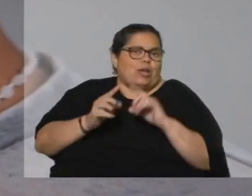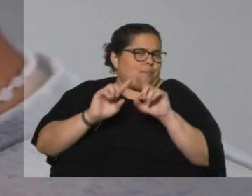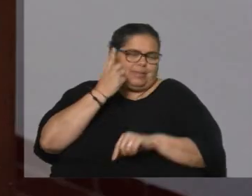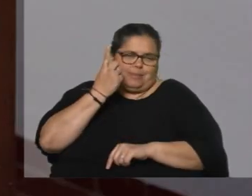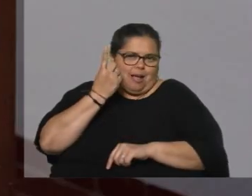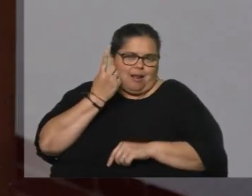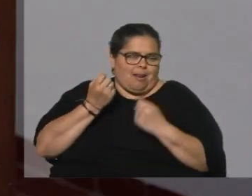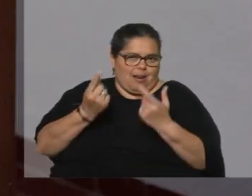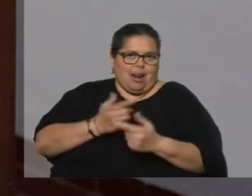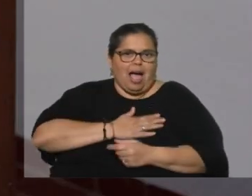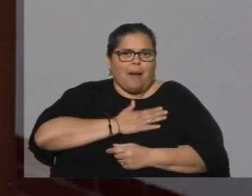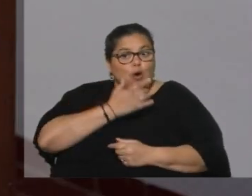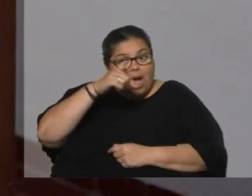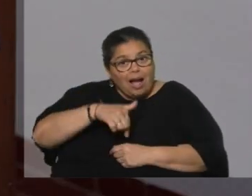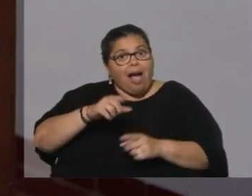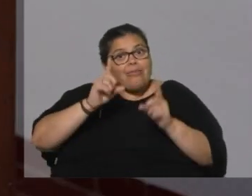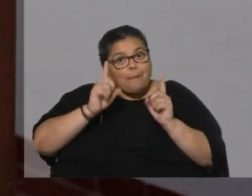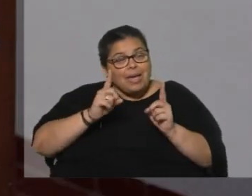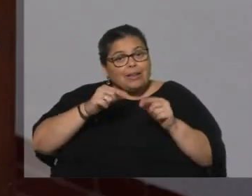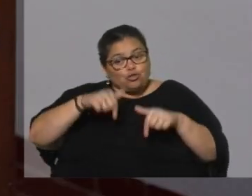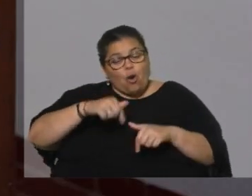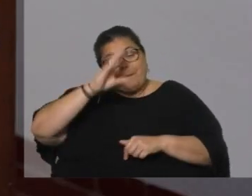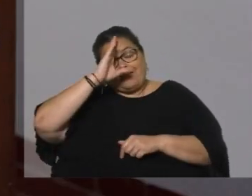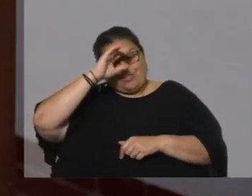Igual, porque también acá estoy aprendiendo a amarme a mí mismo.